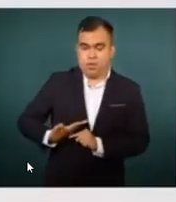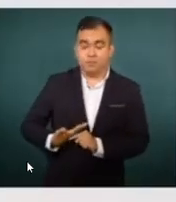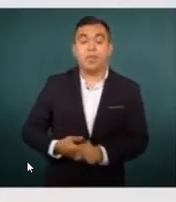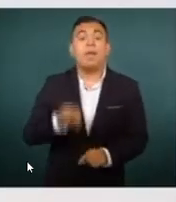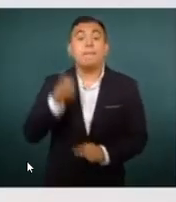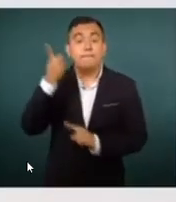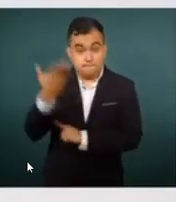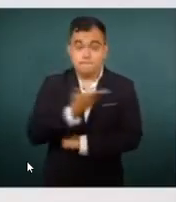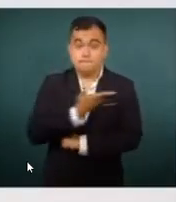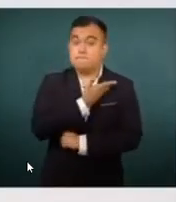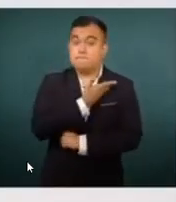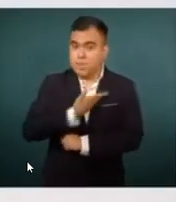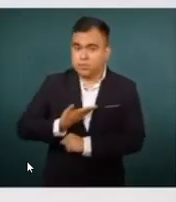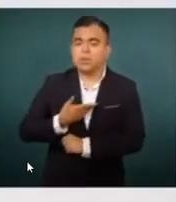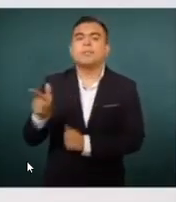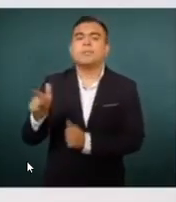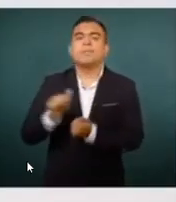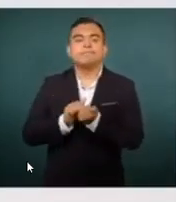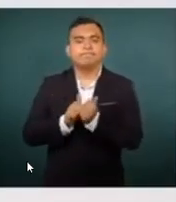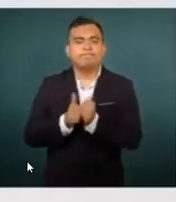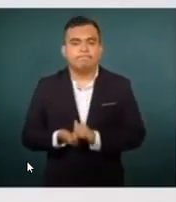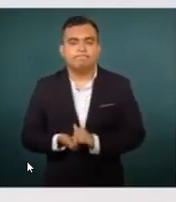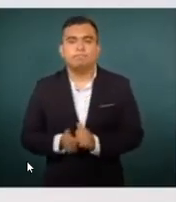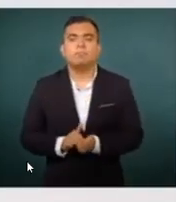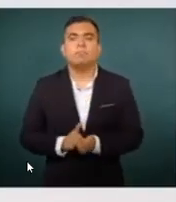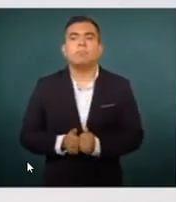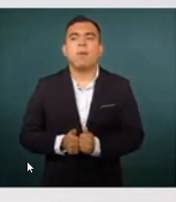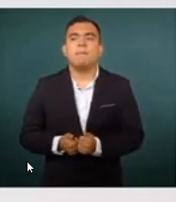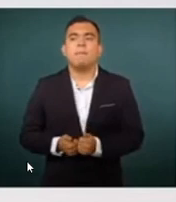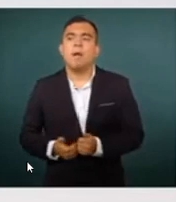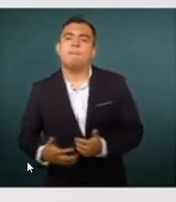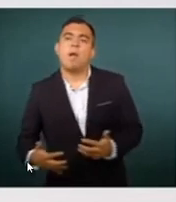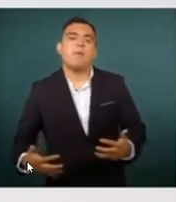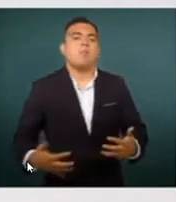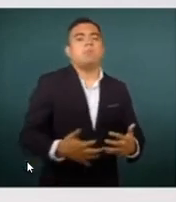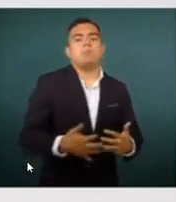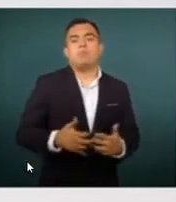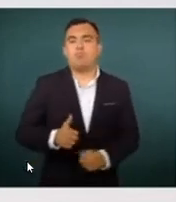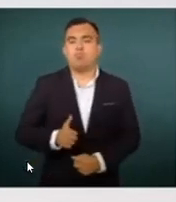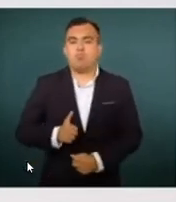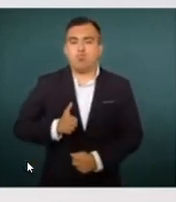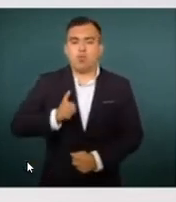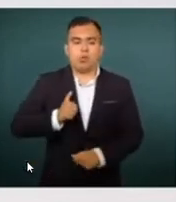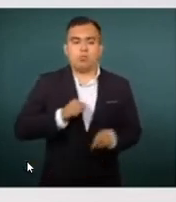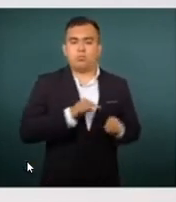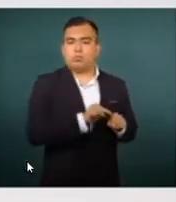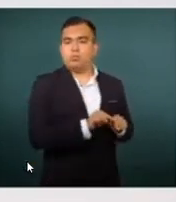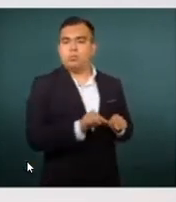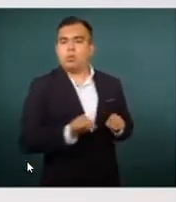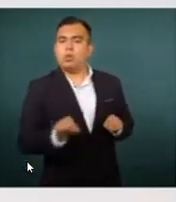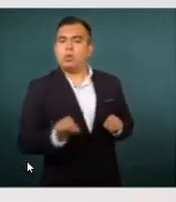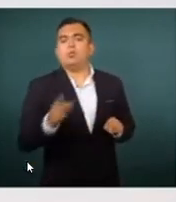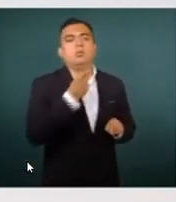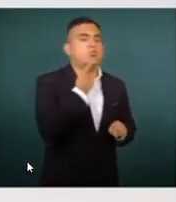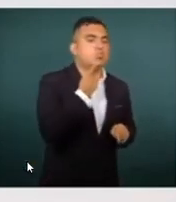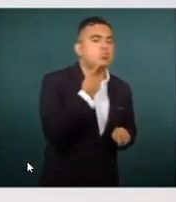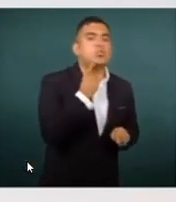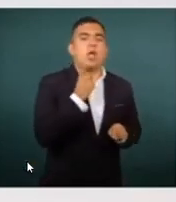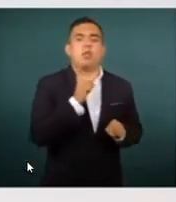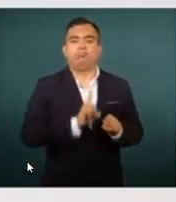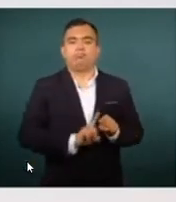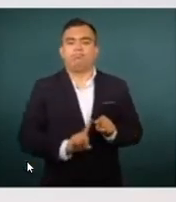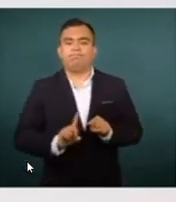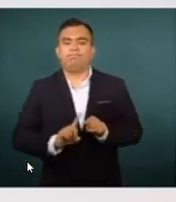República ha ido concentrando en sus manos el poder del gobierno en detrimento de los demás poderes del Estado y de los estados de la federación.